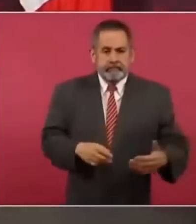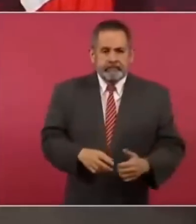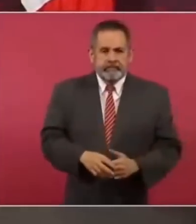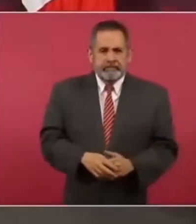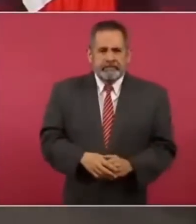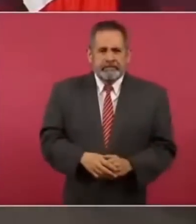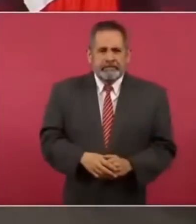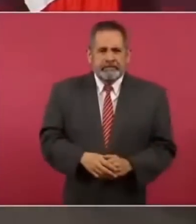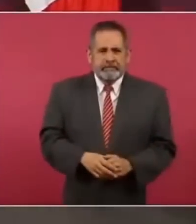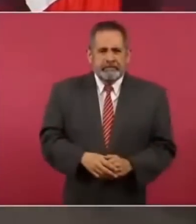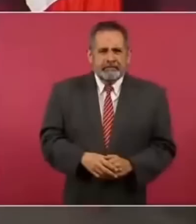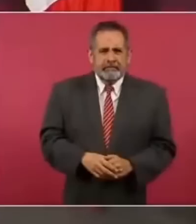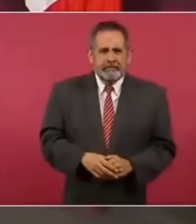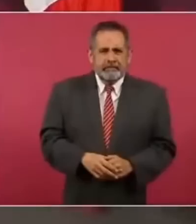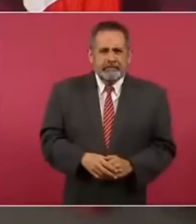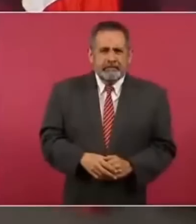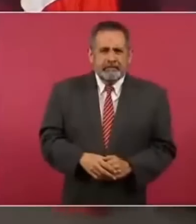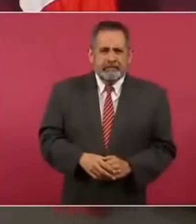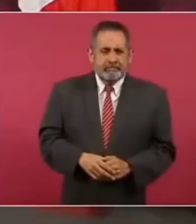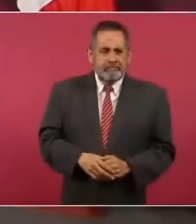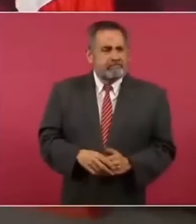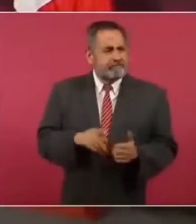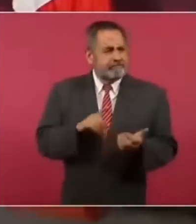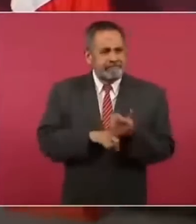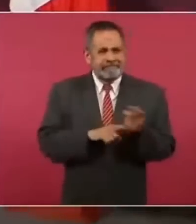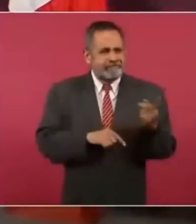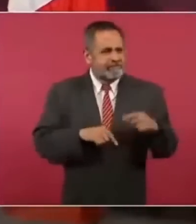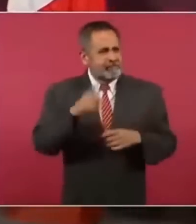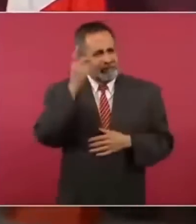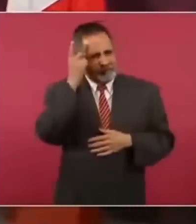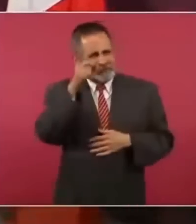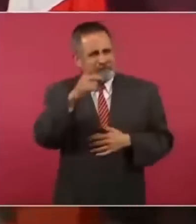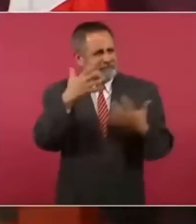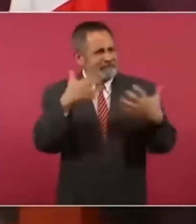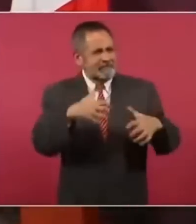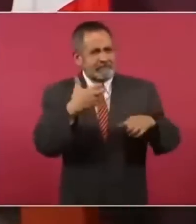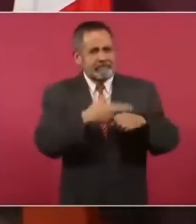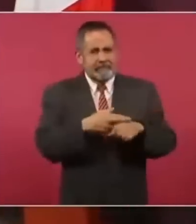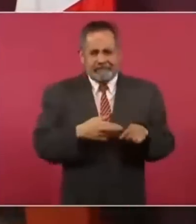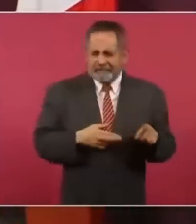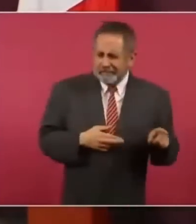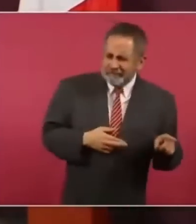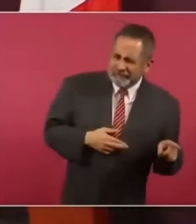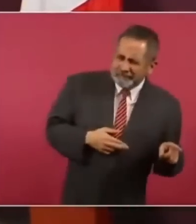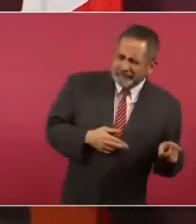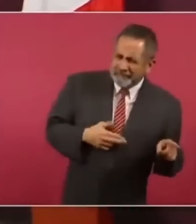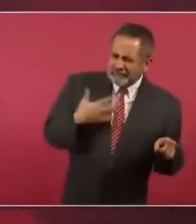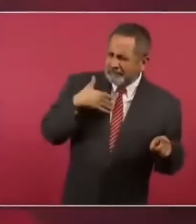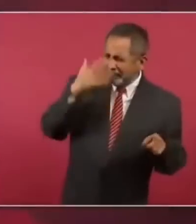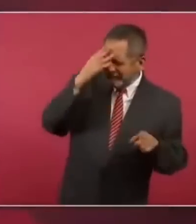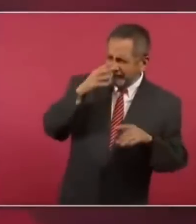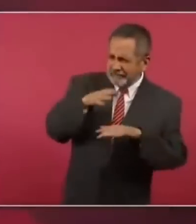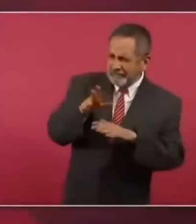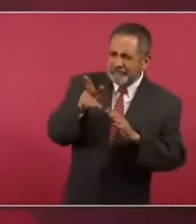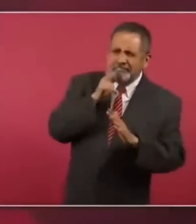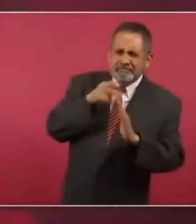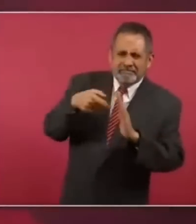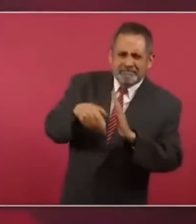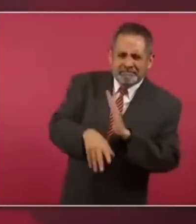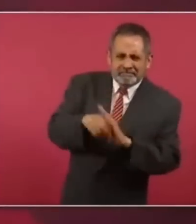este no no no no lecheros que sabían de petróleo